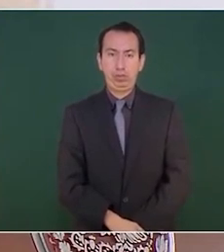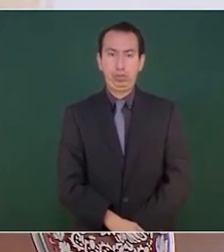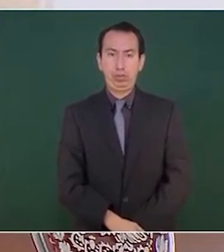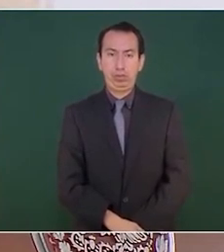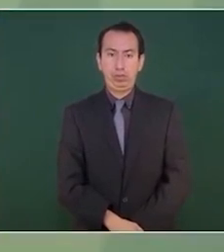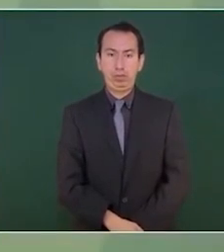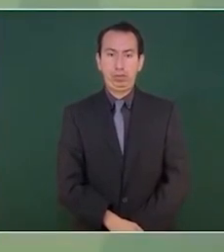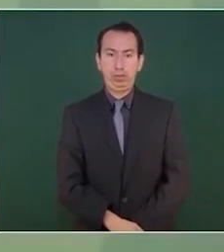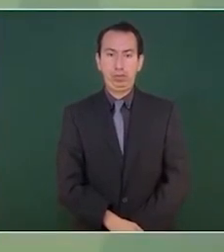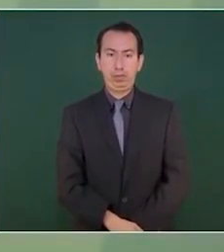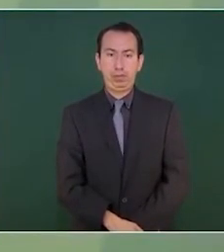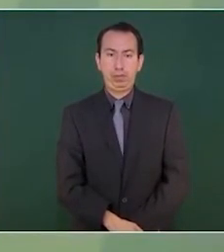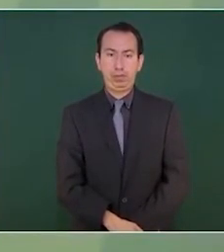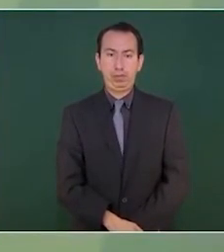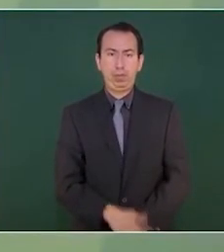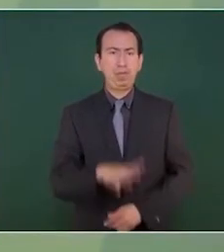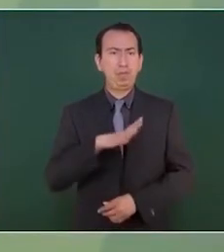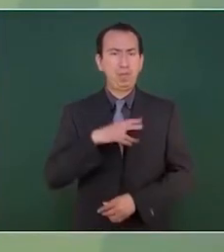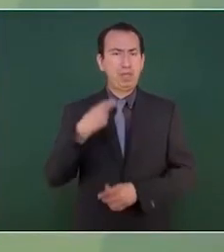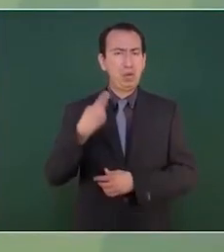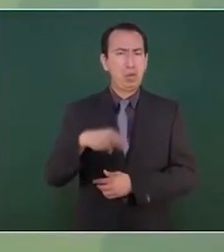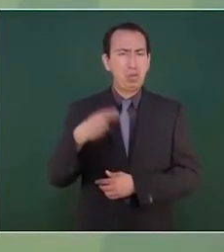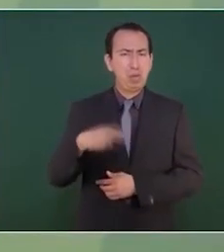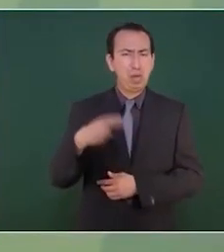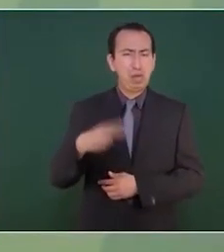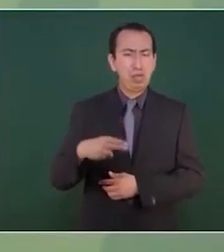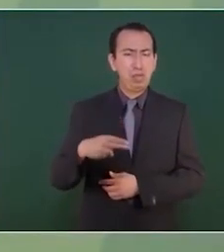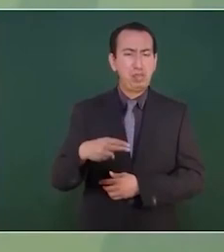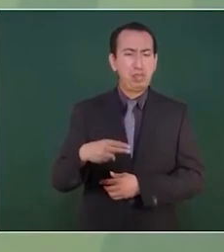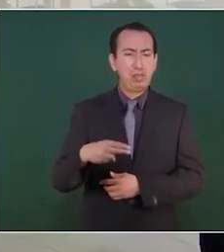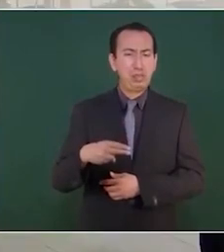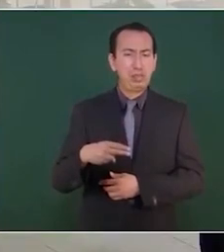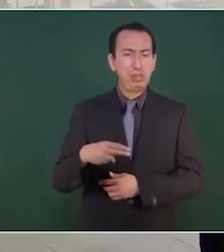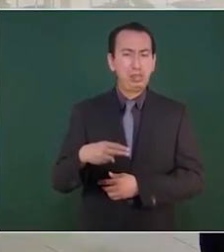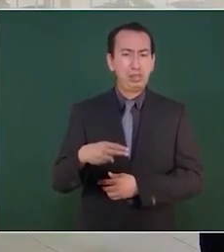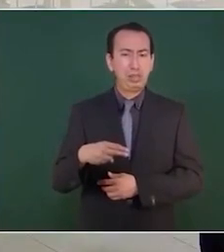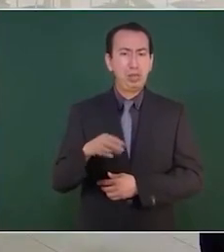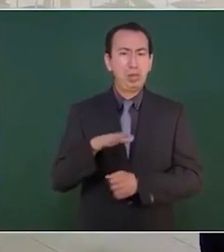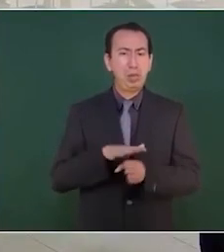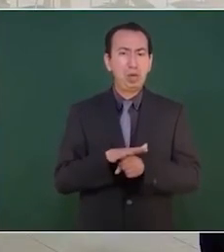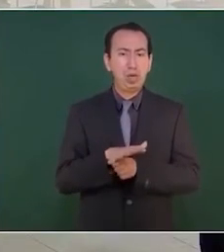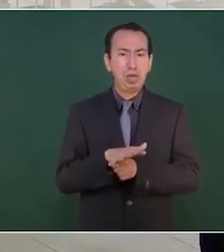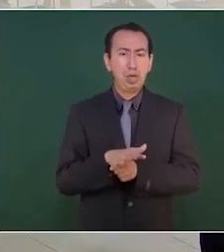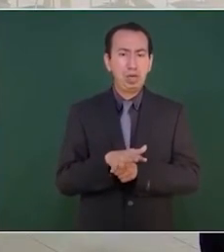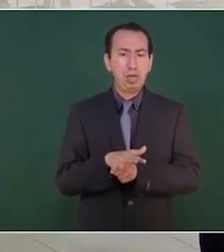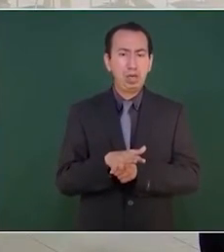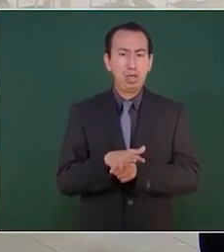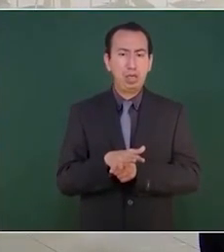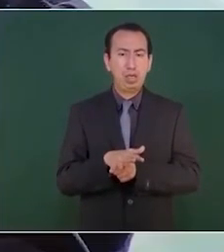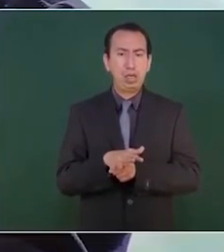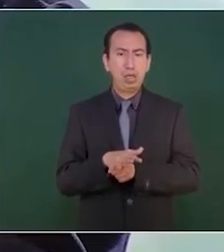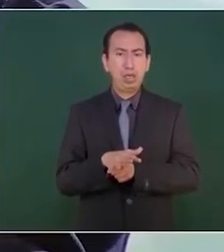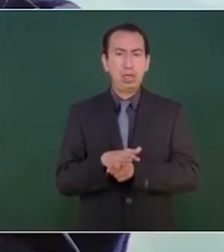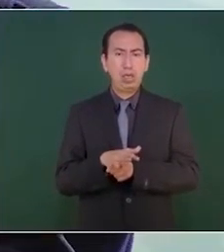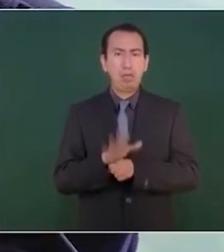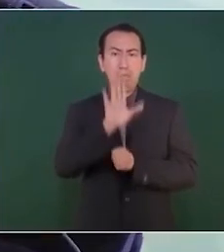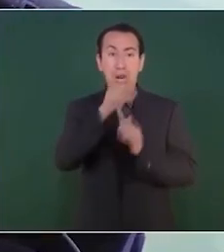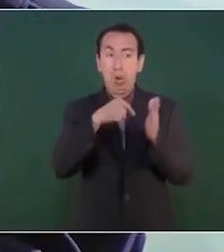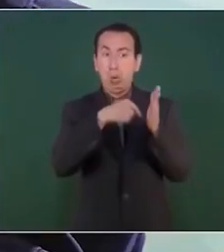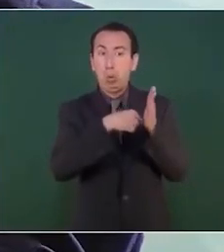hay un término eso en cubridores